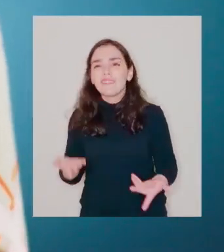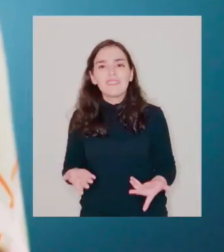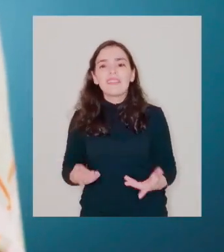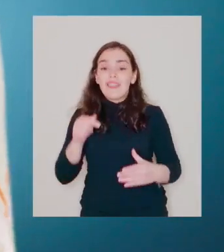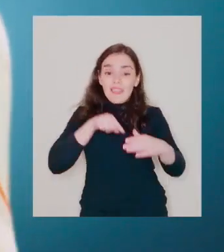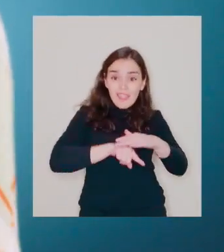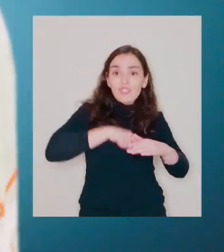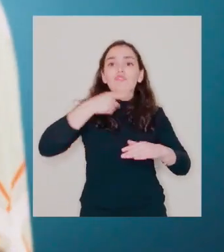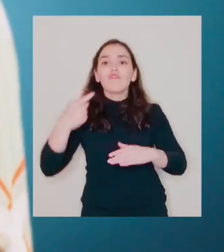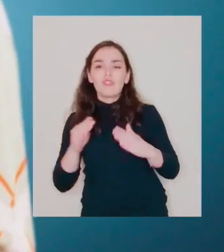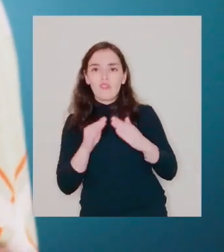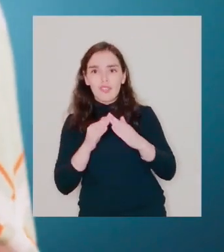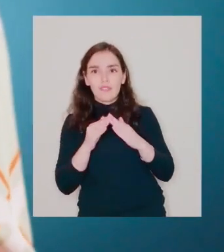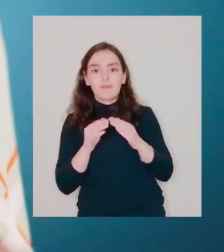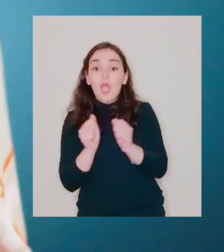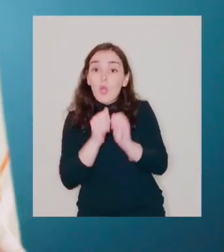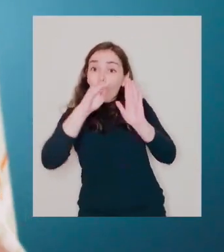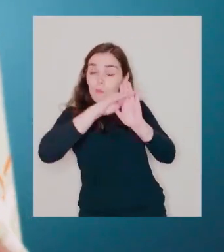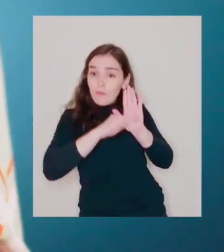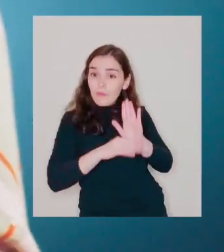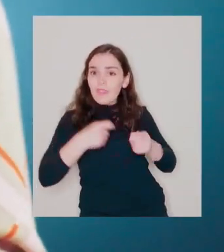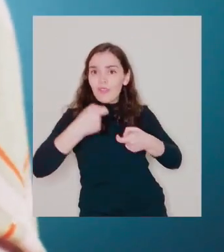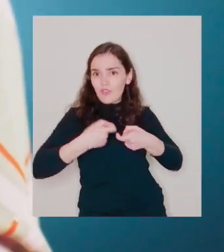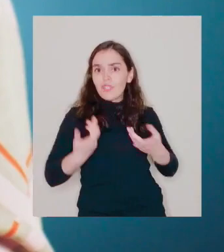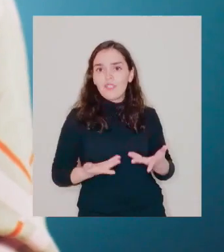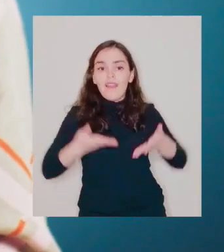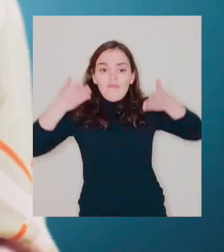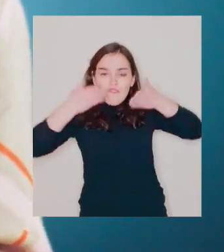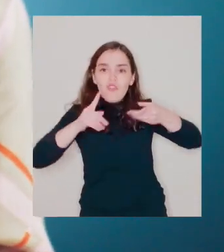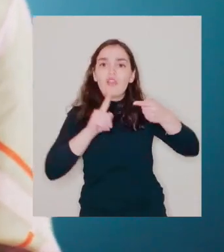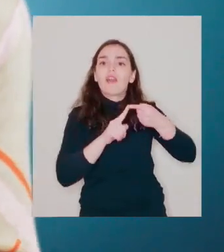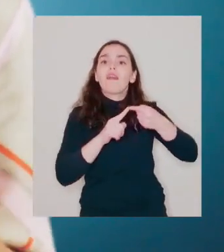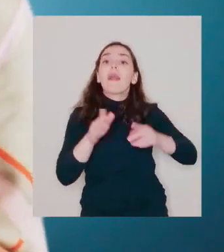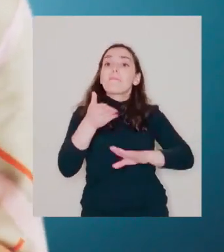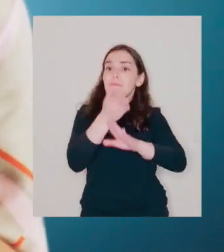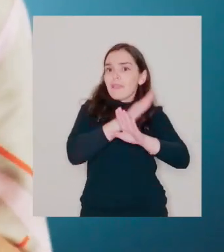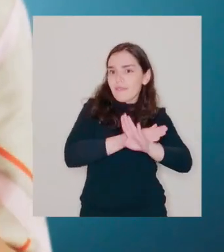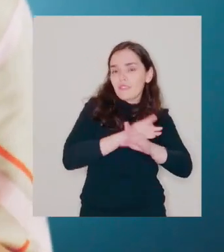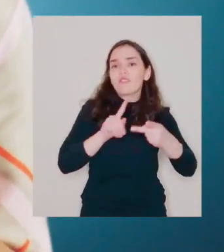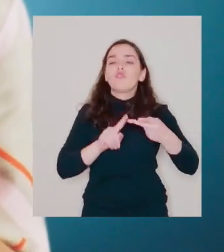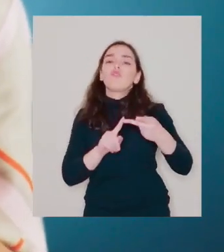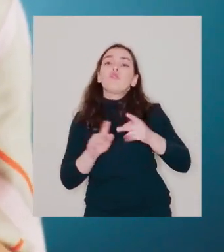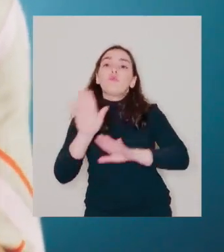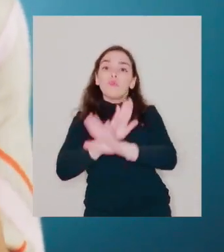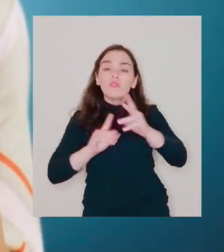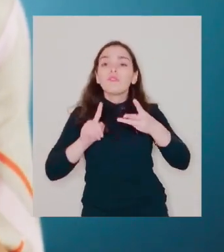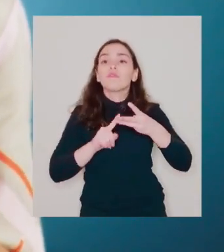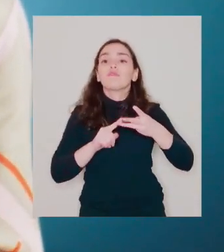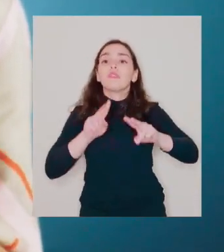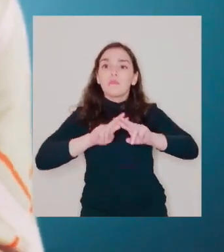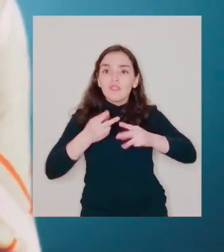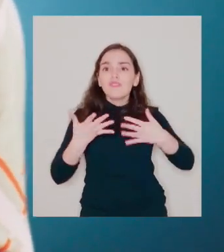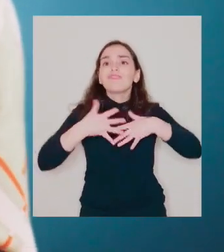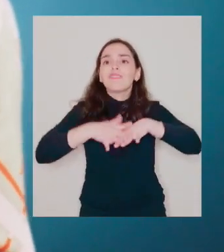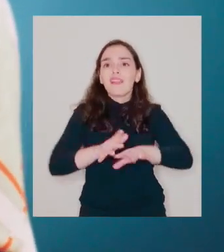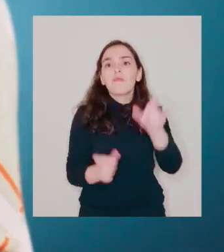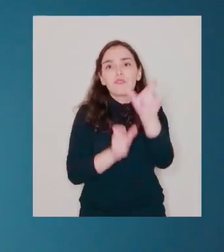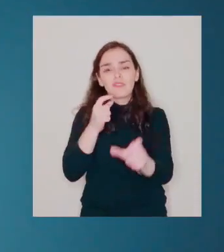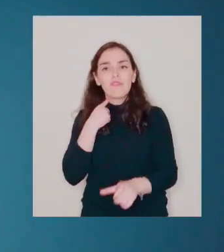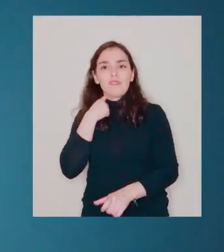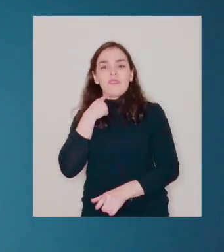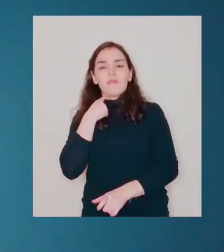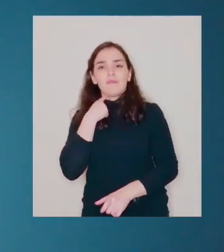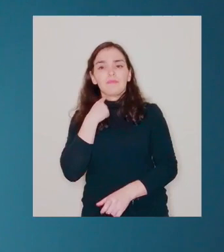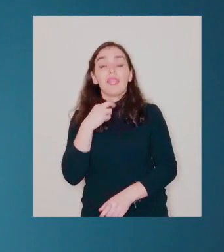libre de violencia dentro y fuera del hogar Con medidas concretas Enfocadas en prevención, protección Y reparación integral a las